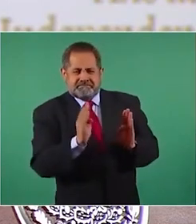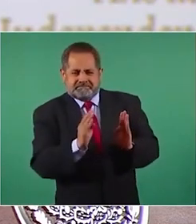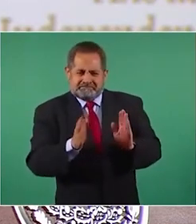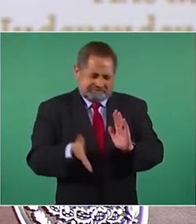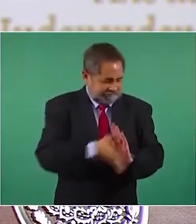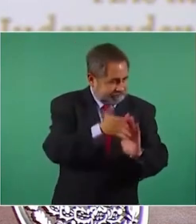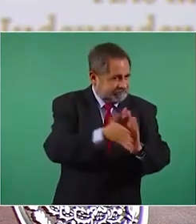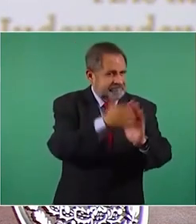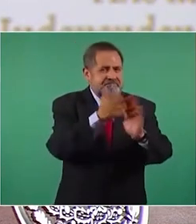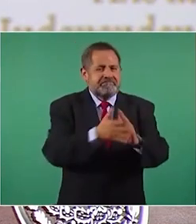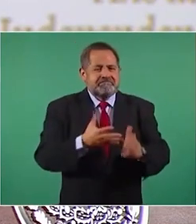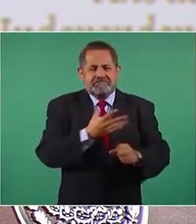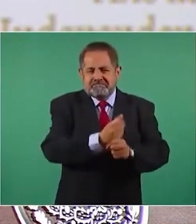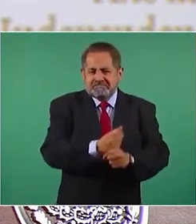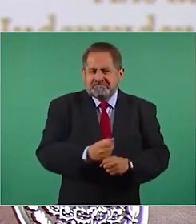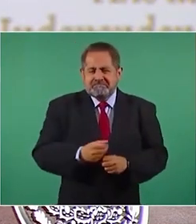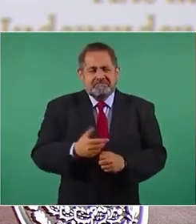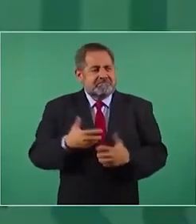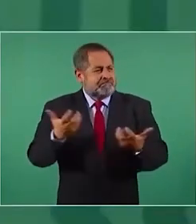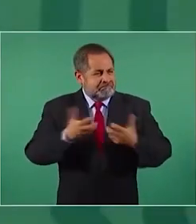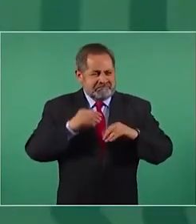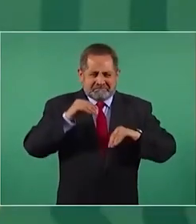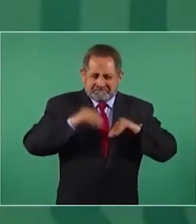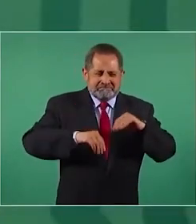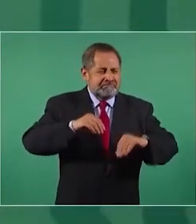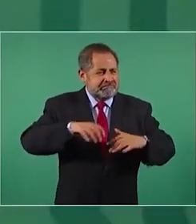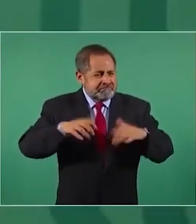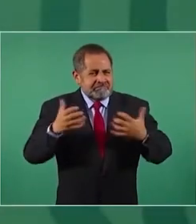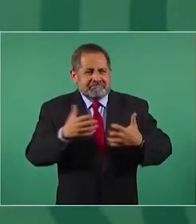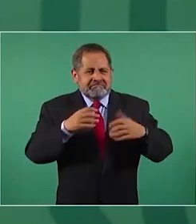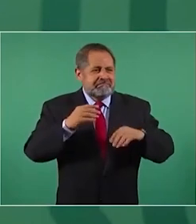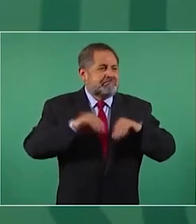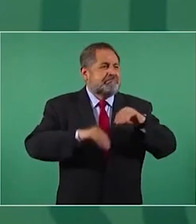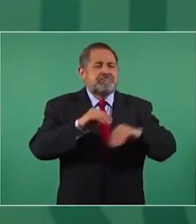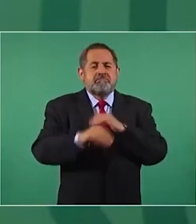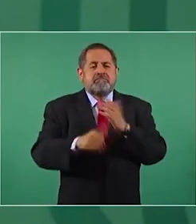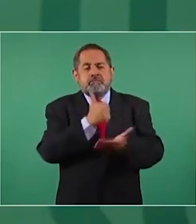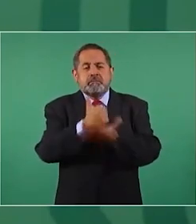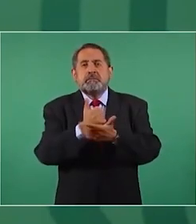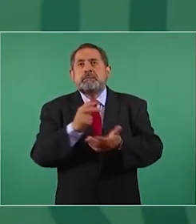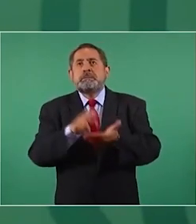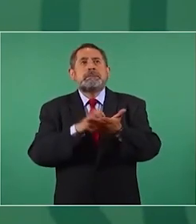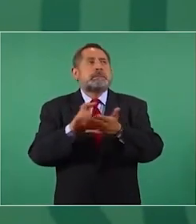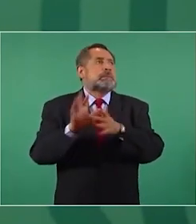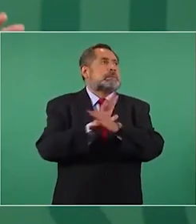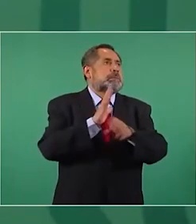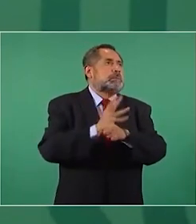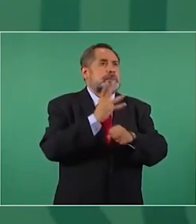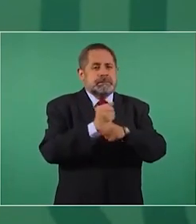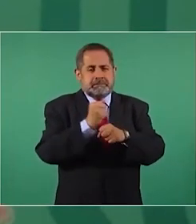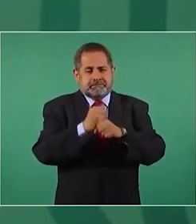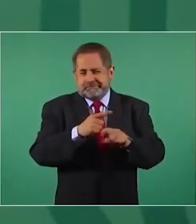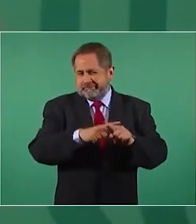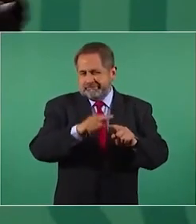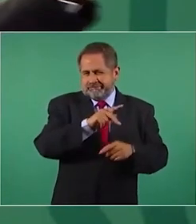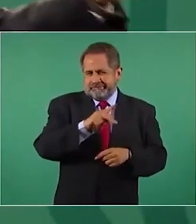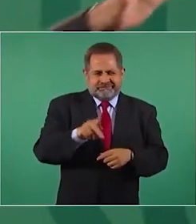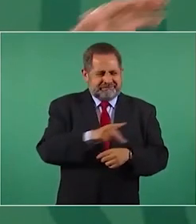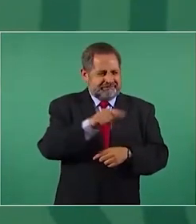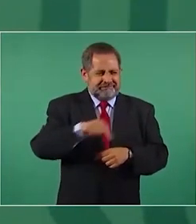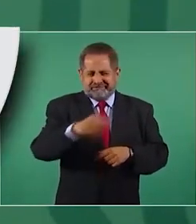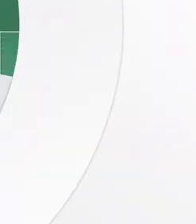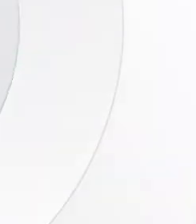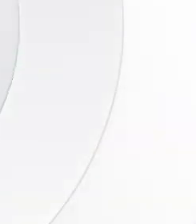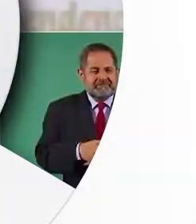Se llevaron a cabo obras de desarrollo urbano en todos los pueblos. Rehabilitamos